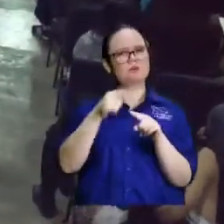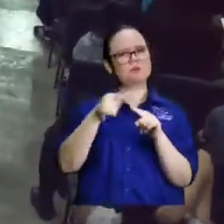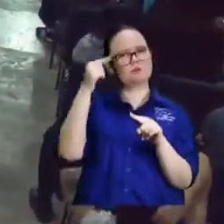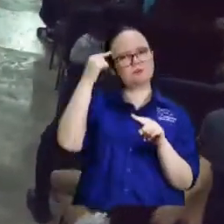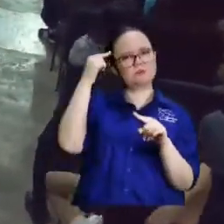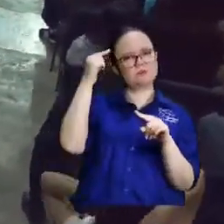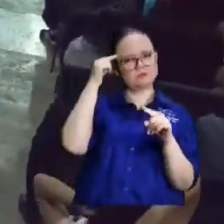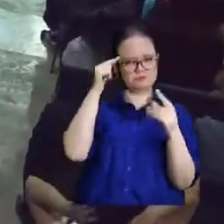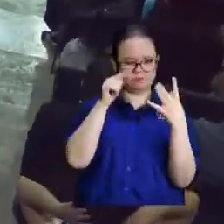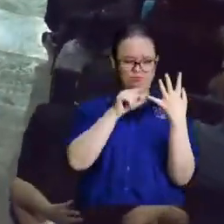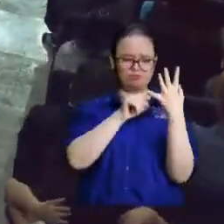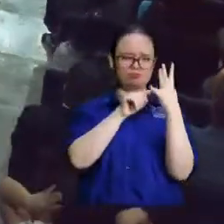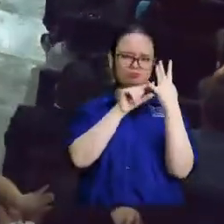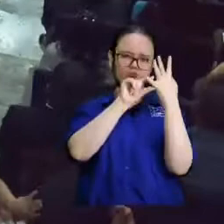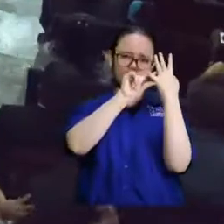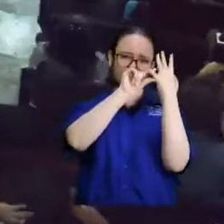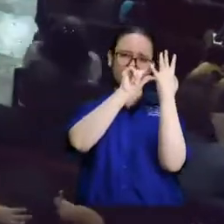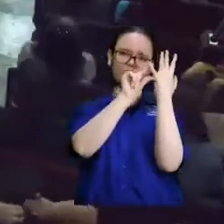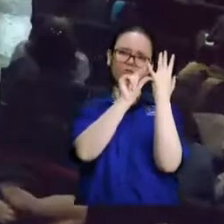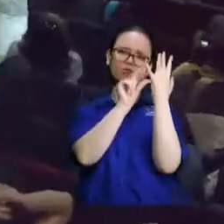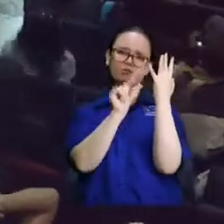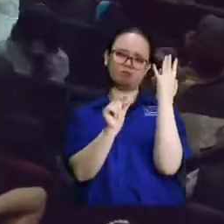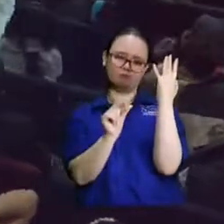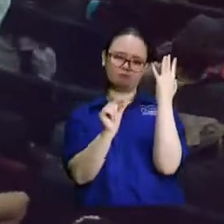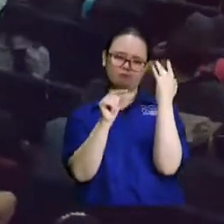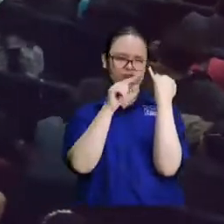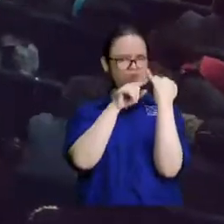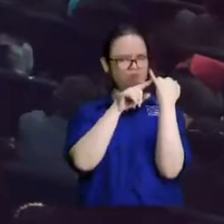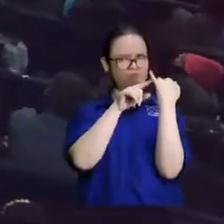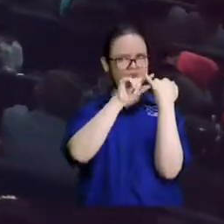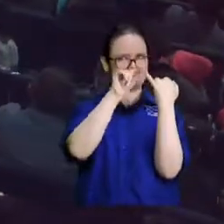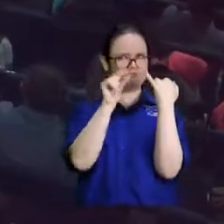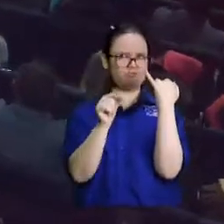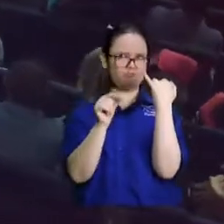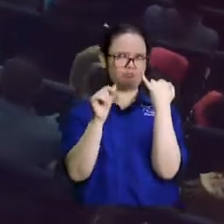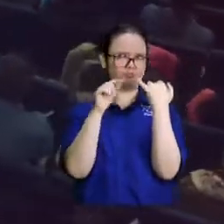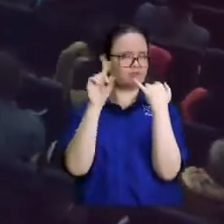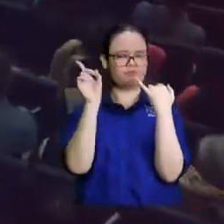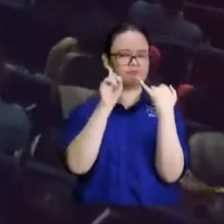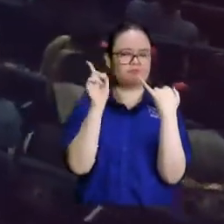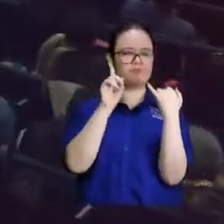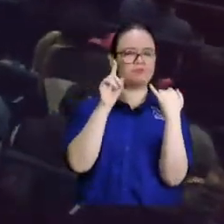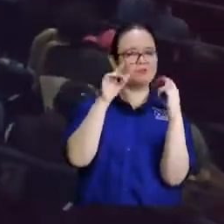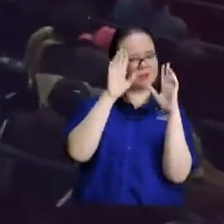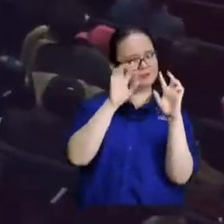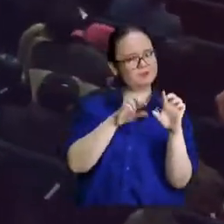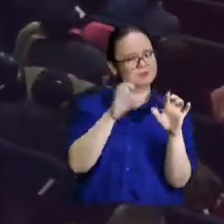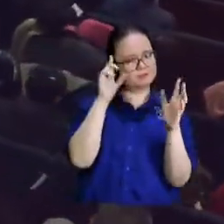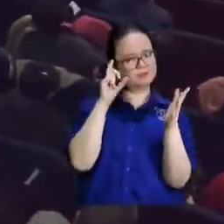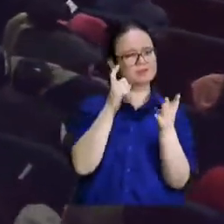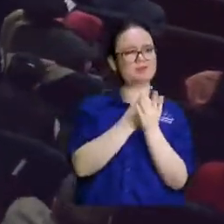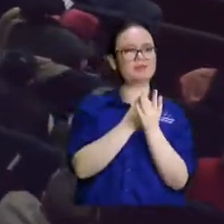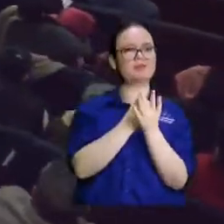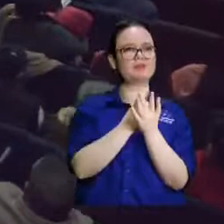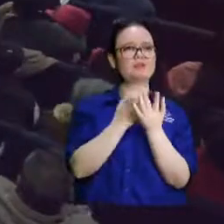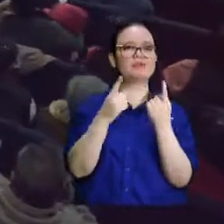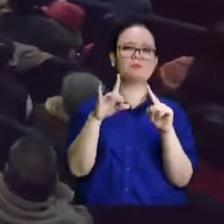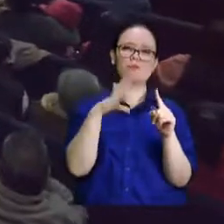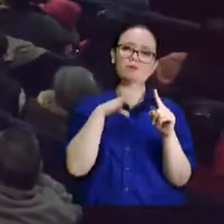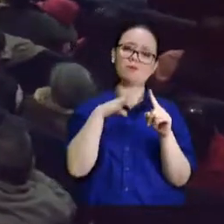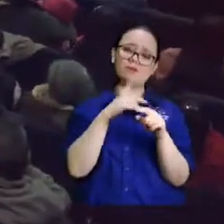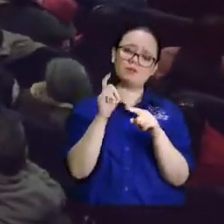torcido en la doctrina desde ese tiempo y la gente lo cree pero no le parece que hay otras cosas más